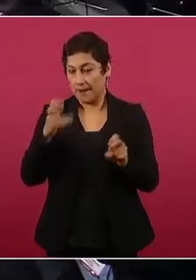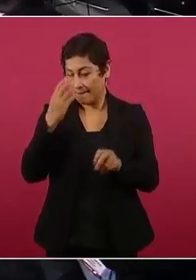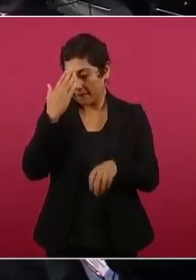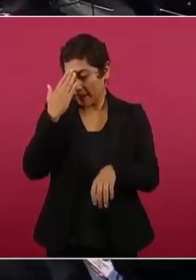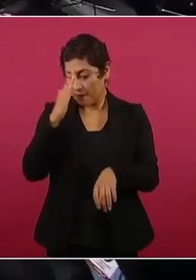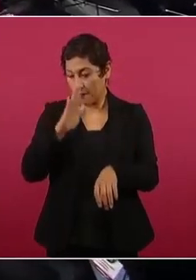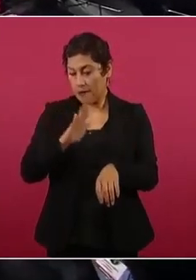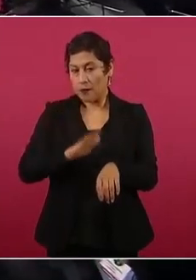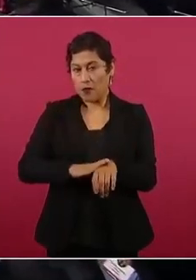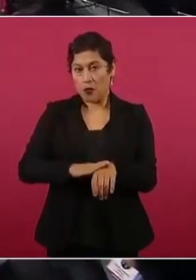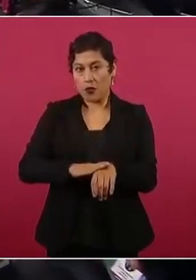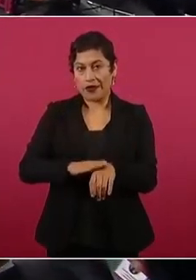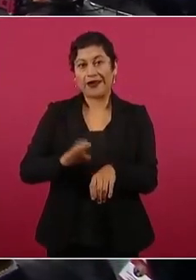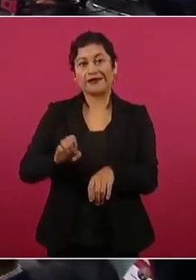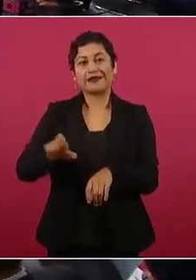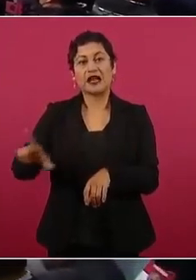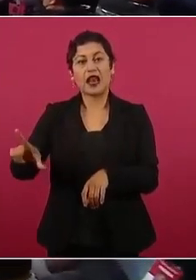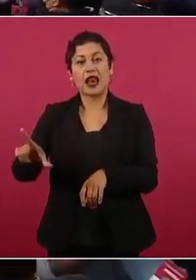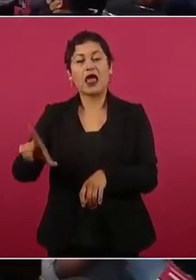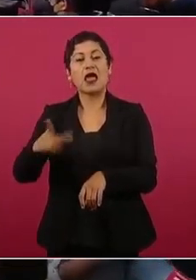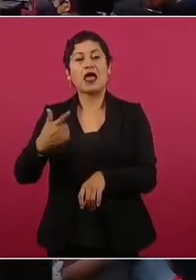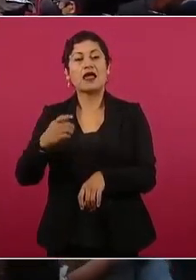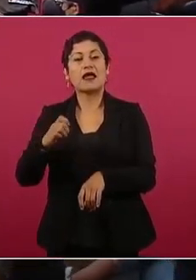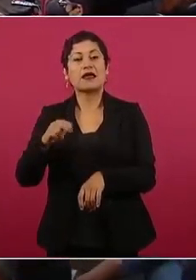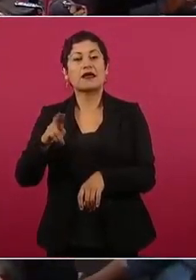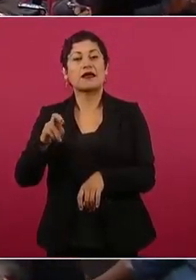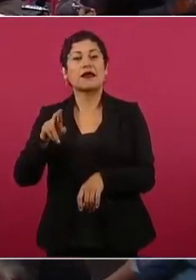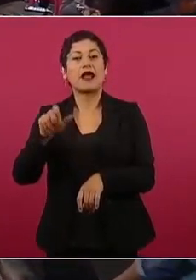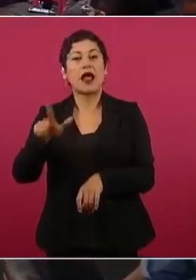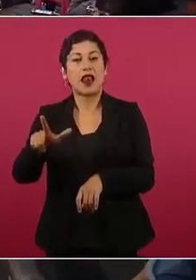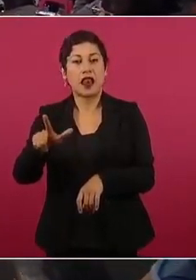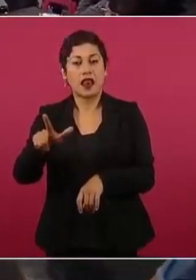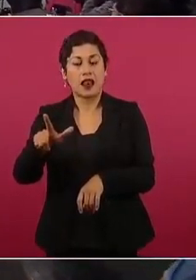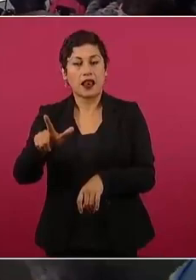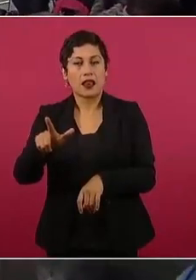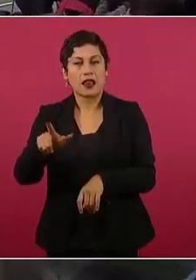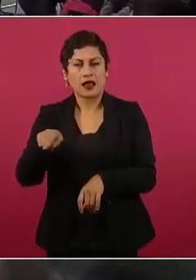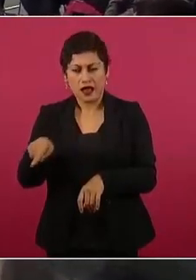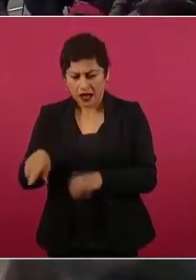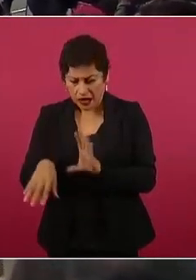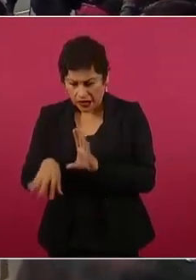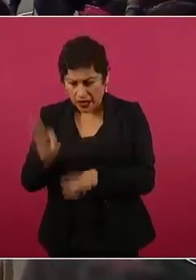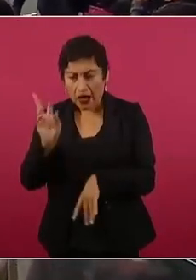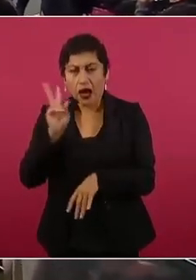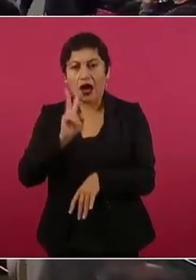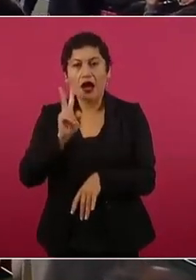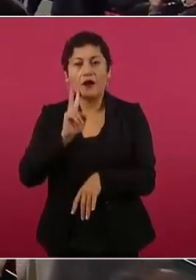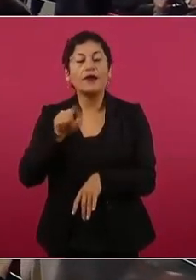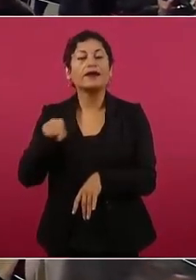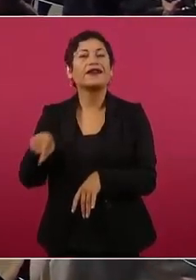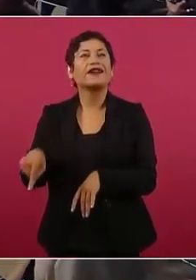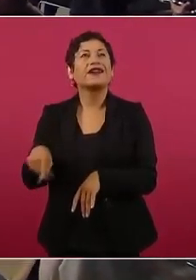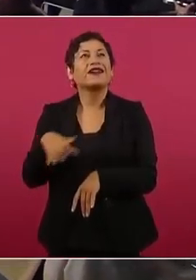a ver si se encuentra, una donde habla